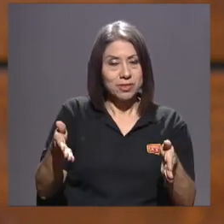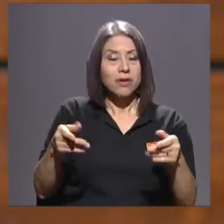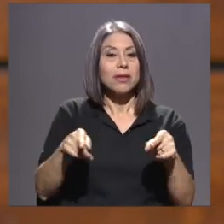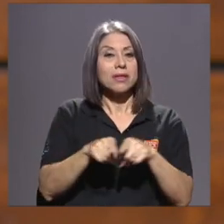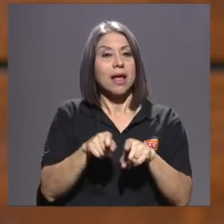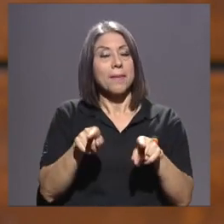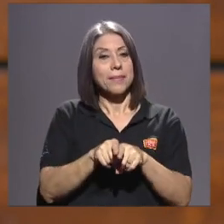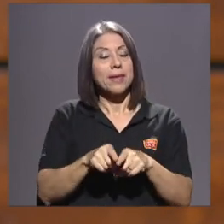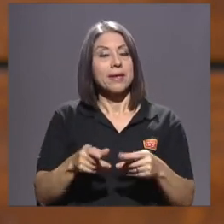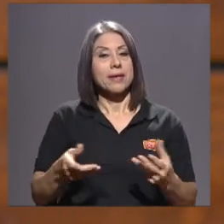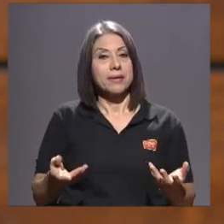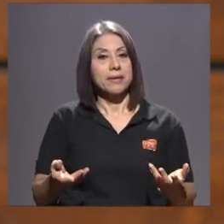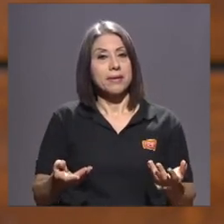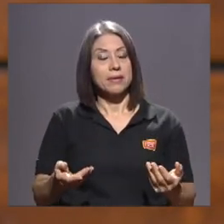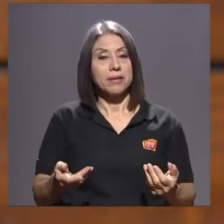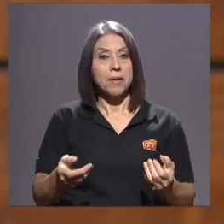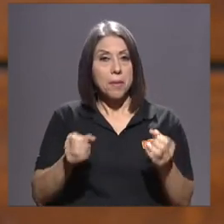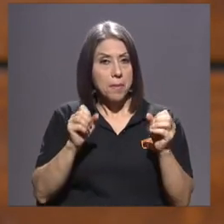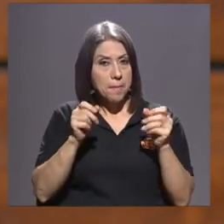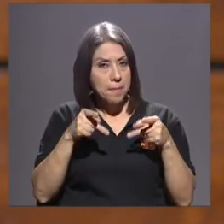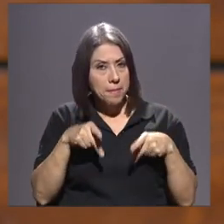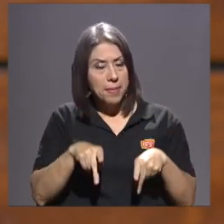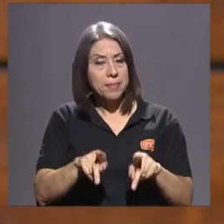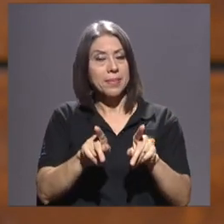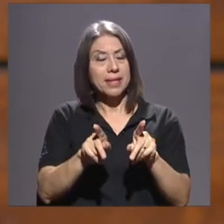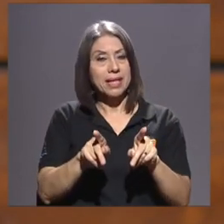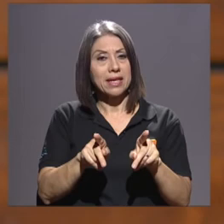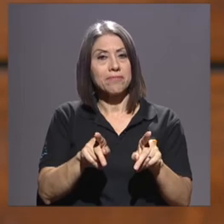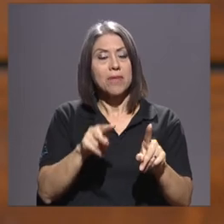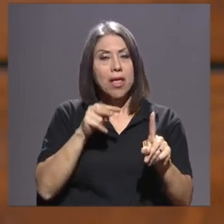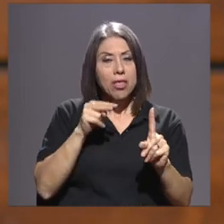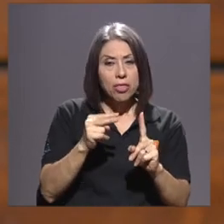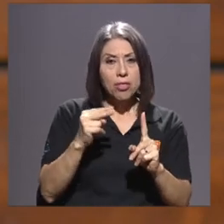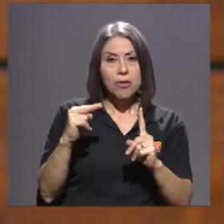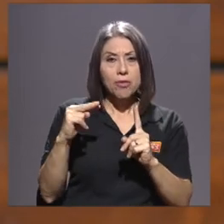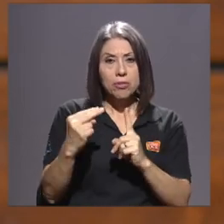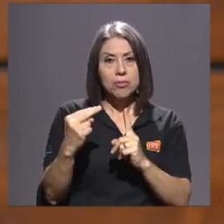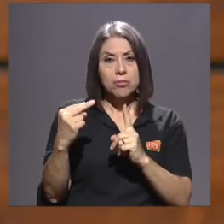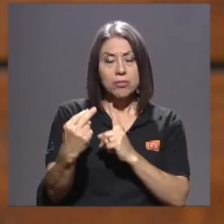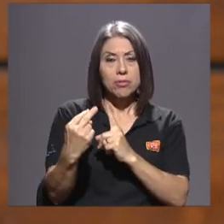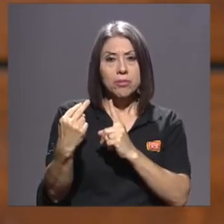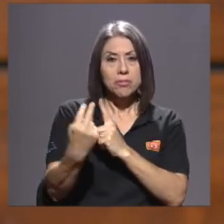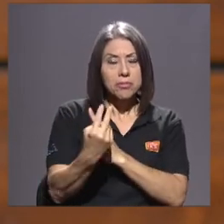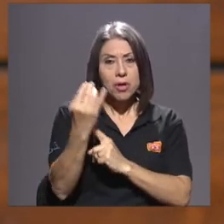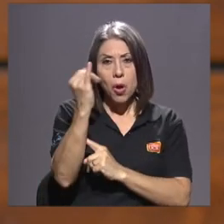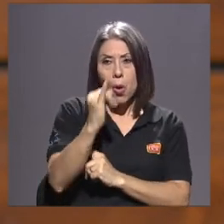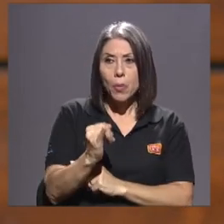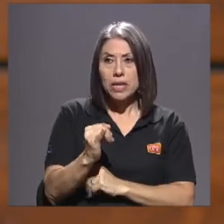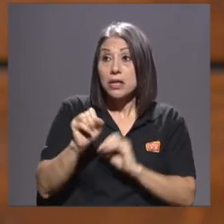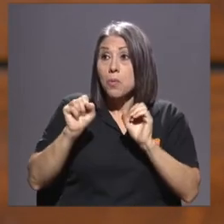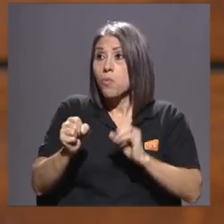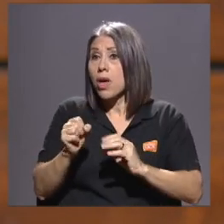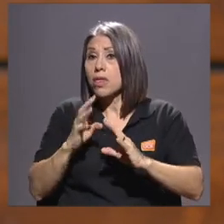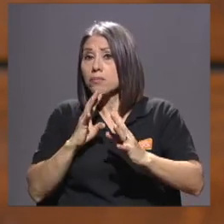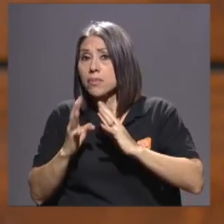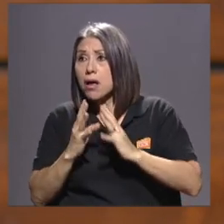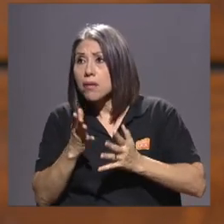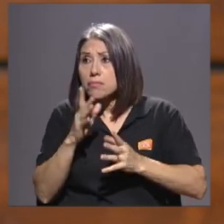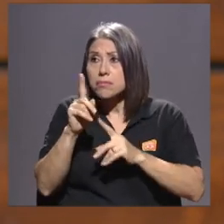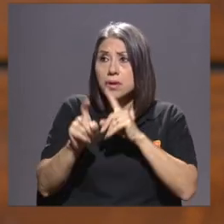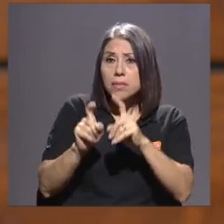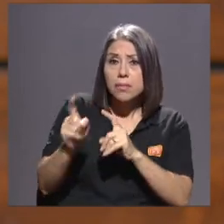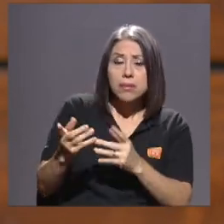también permiten ampliar algunas miradas sobre ciertas obras y generar preguntas y generar conversaciones, porque